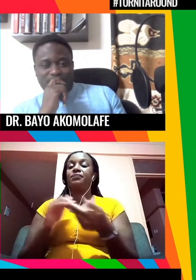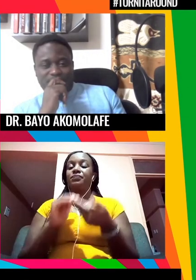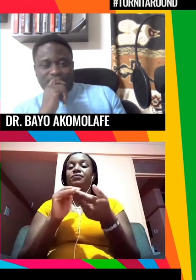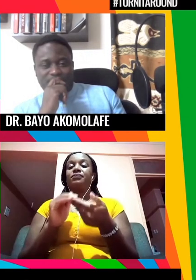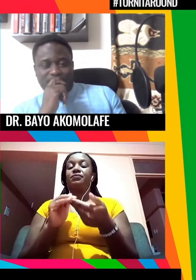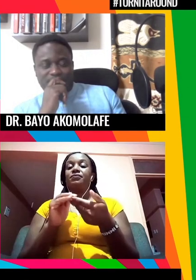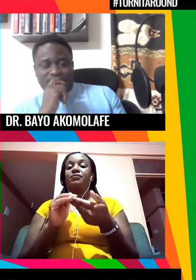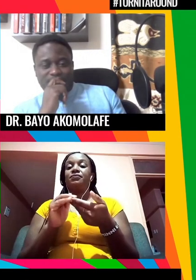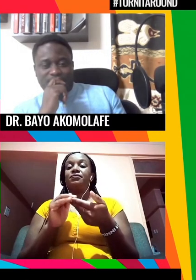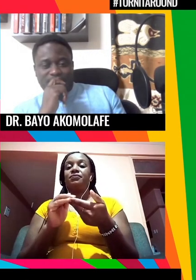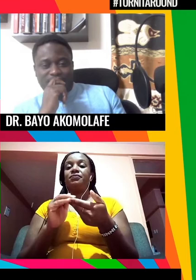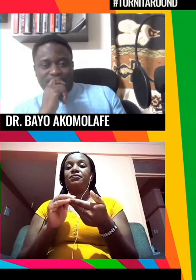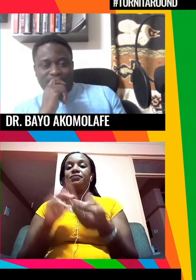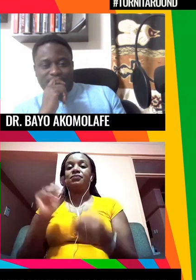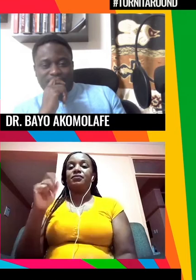y Natasha